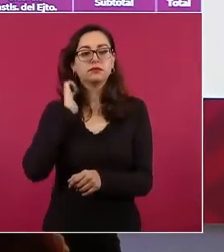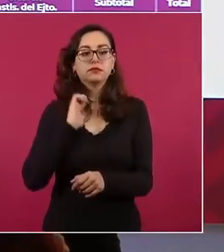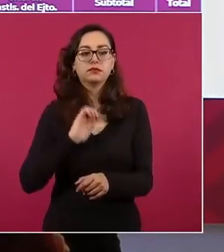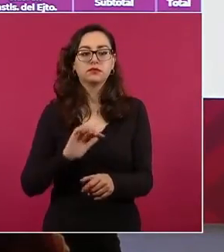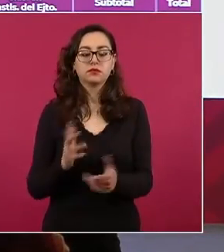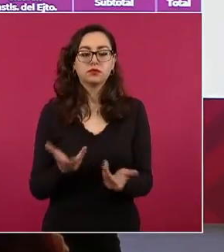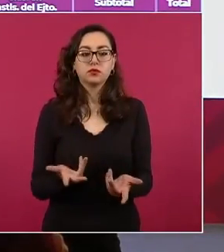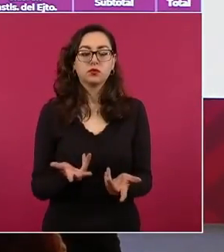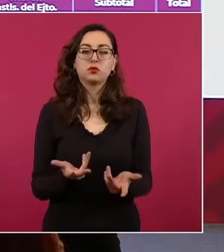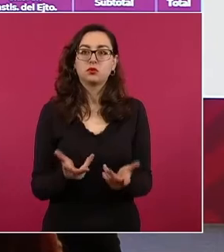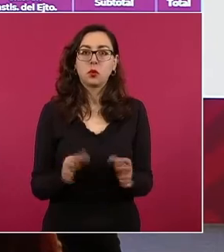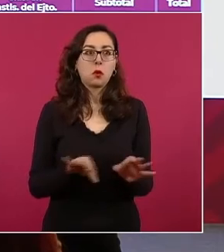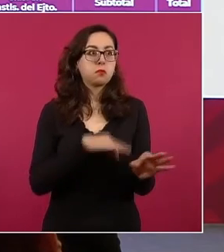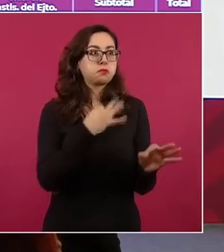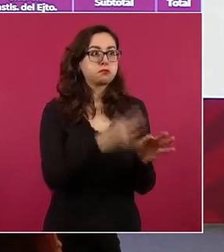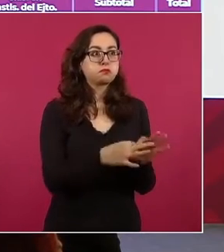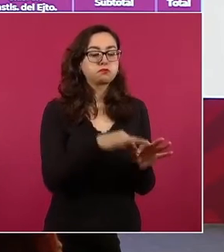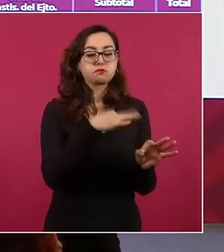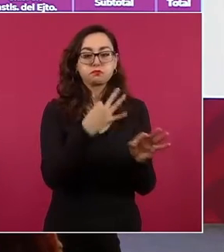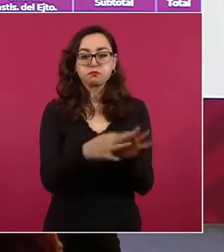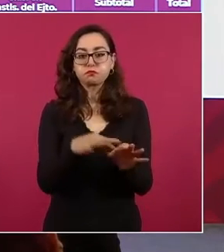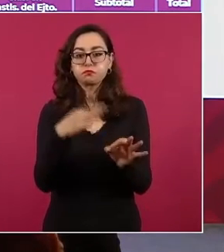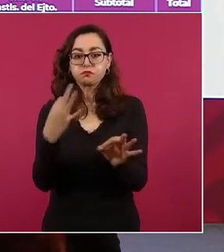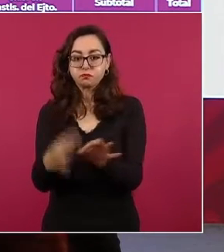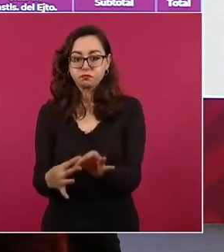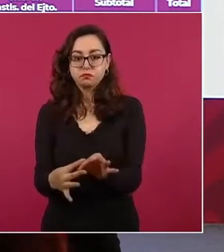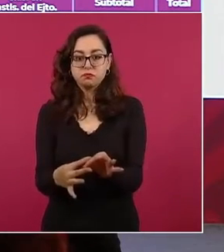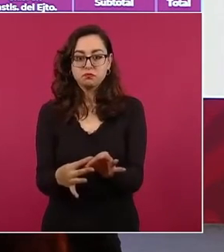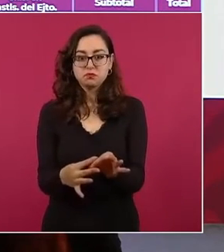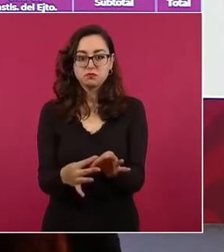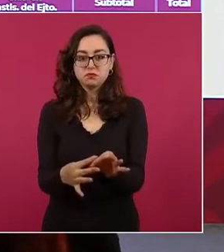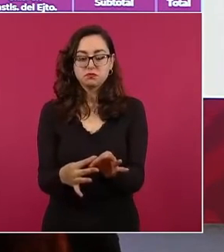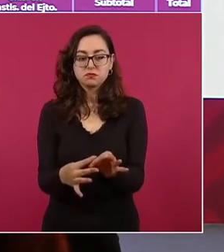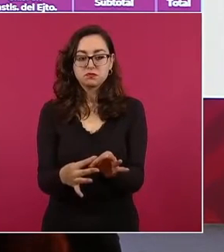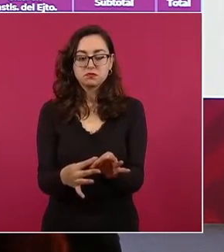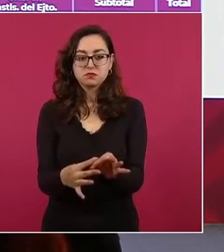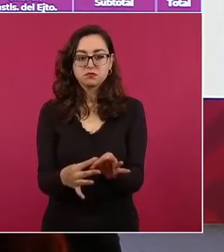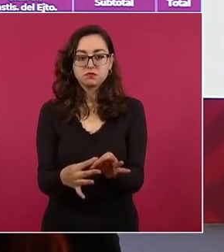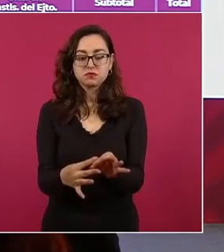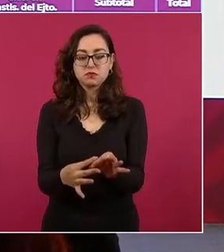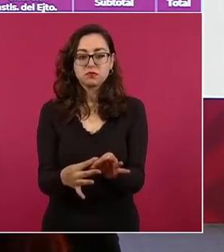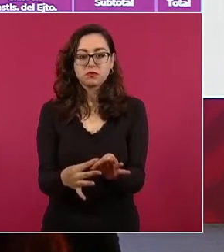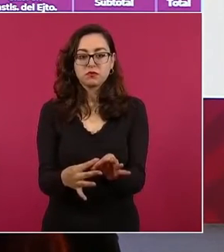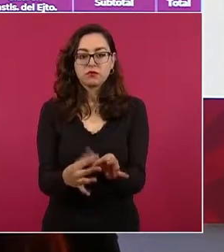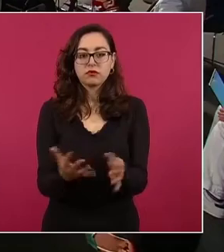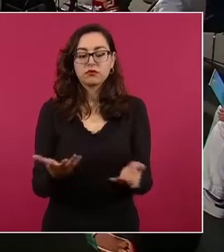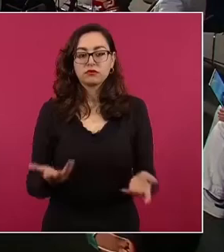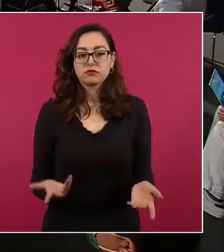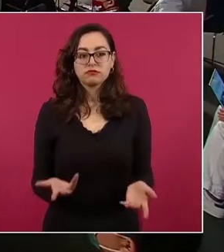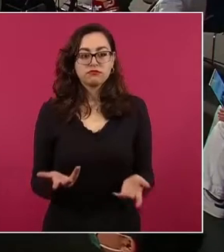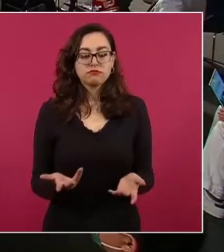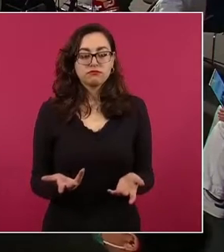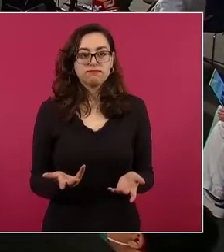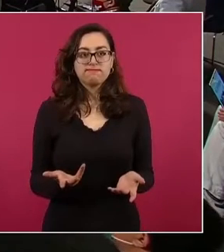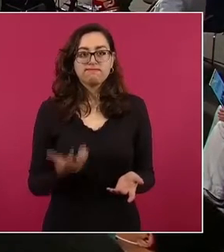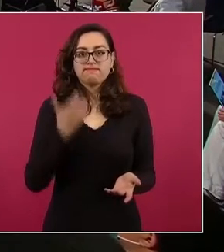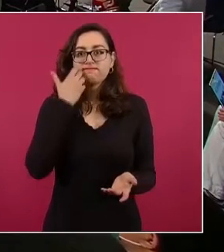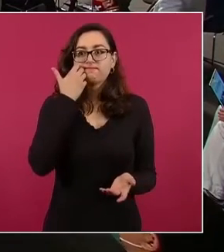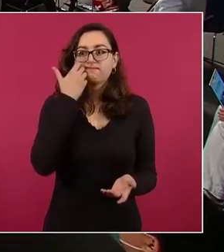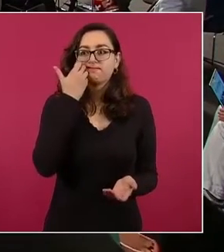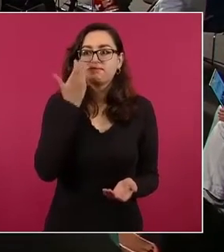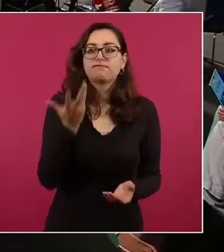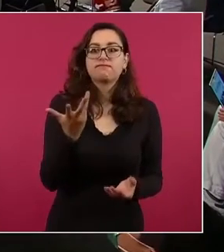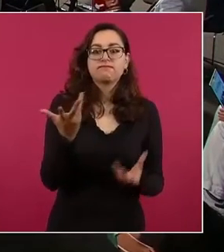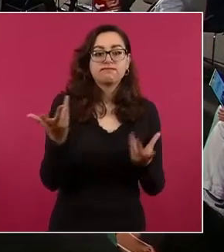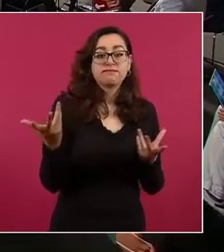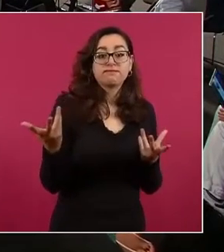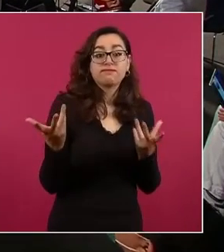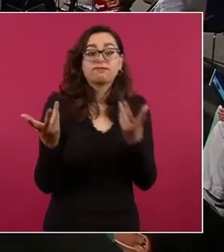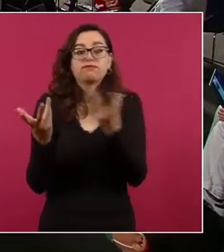adscrita